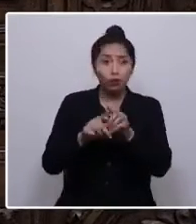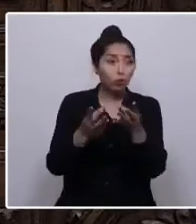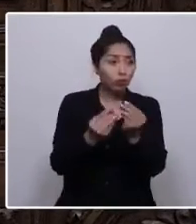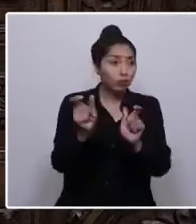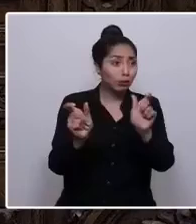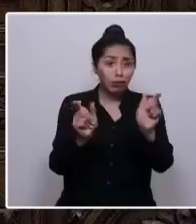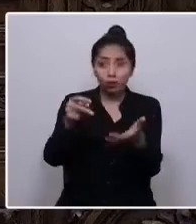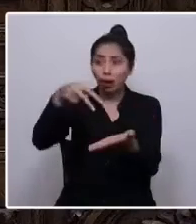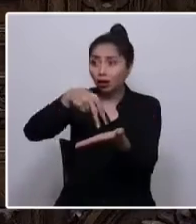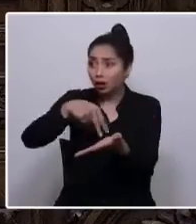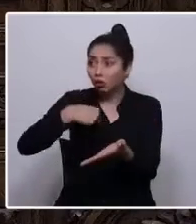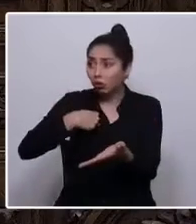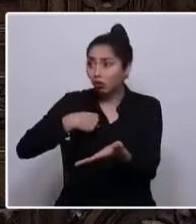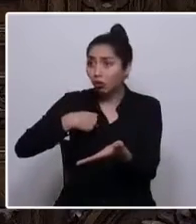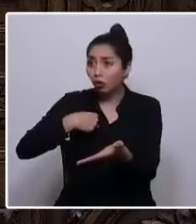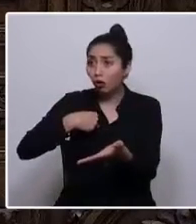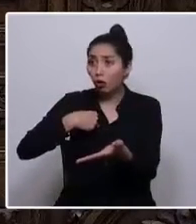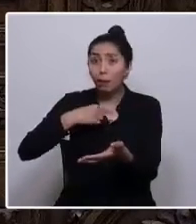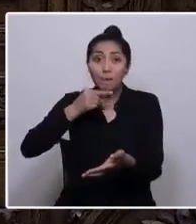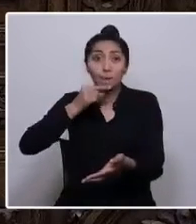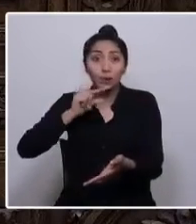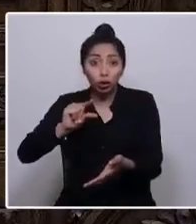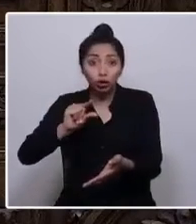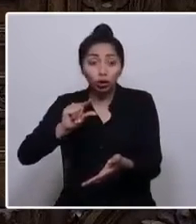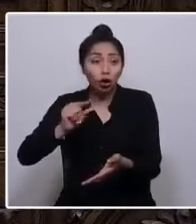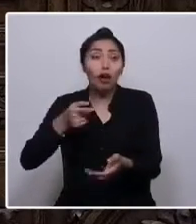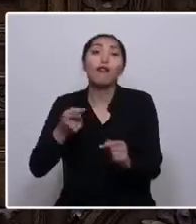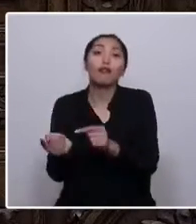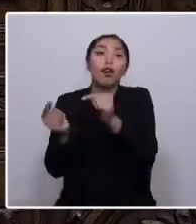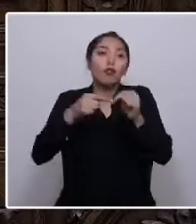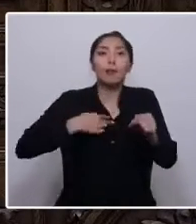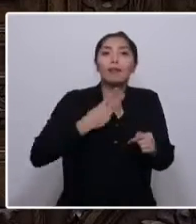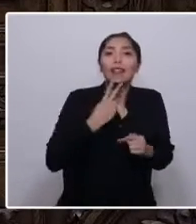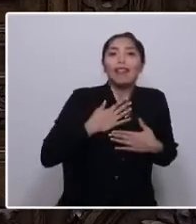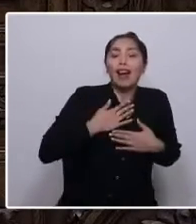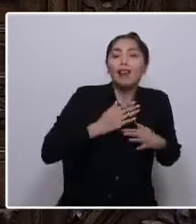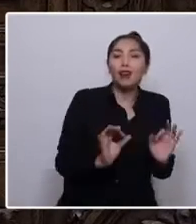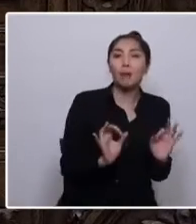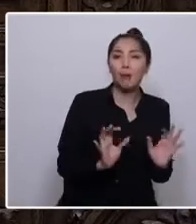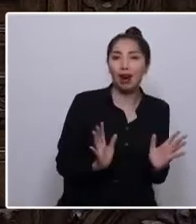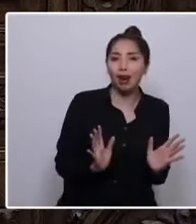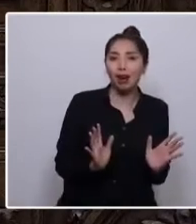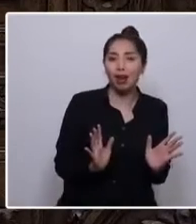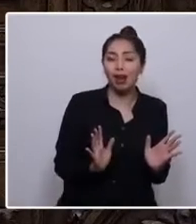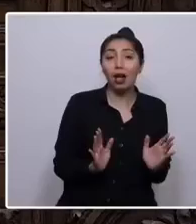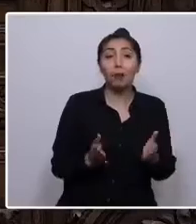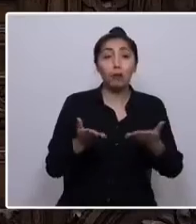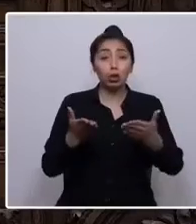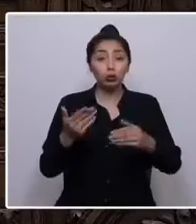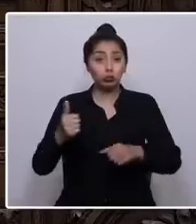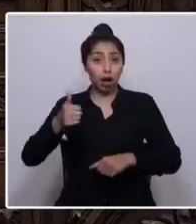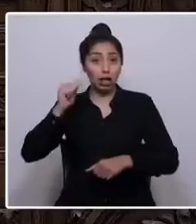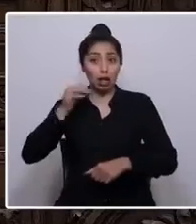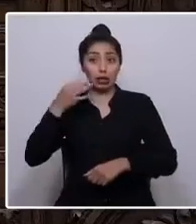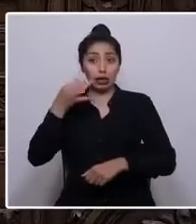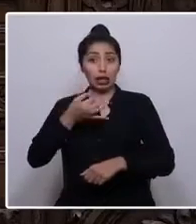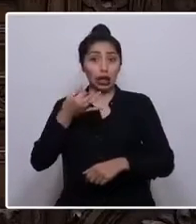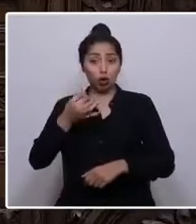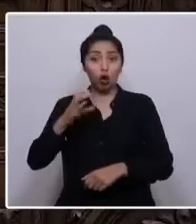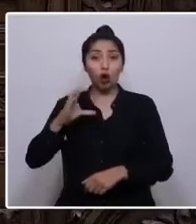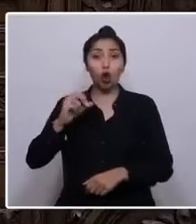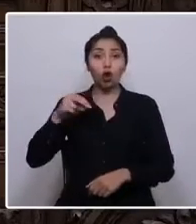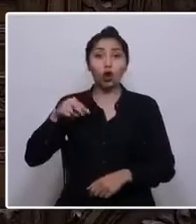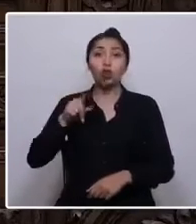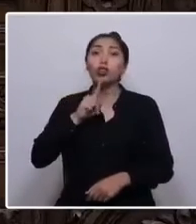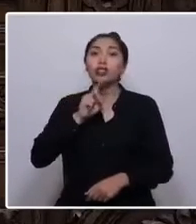volveré a mi vida que está entre paréntesis. Por eso lo que ayer señalaron y que identifico en las palabras de Constanza